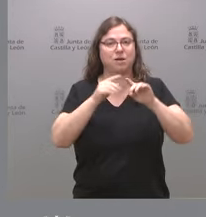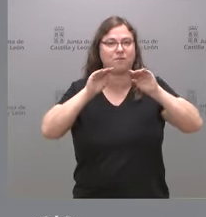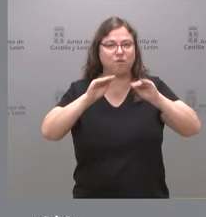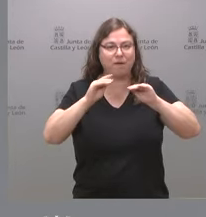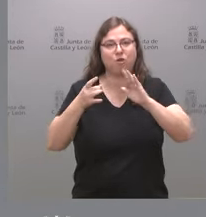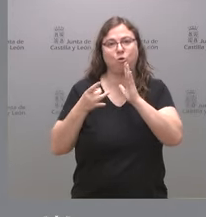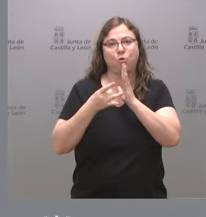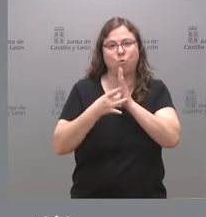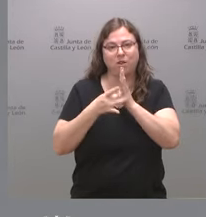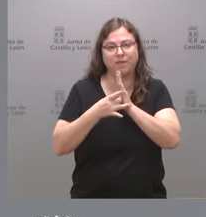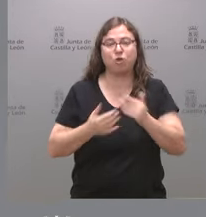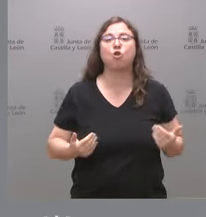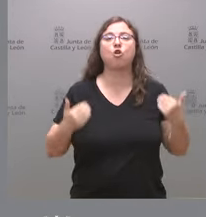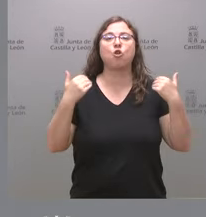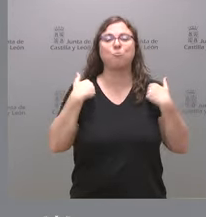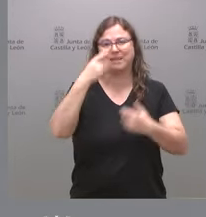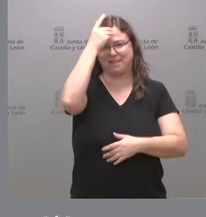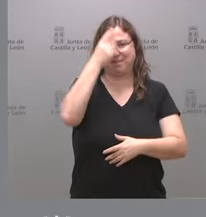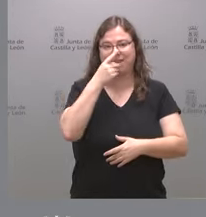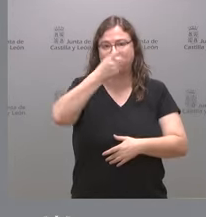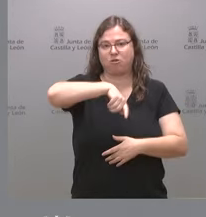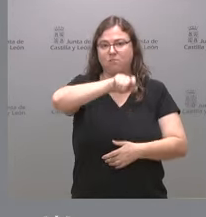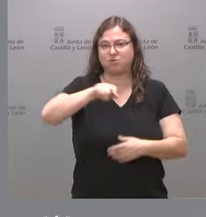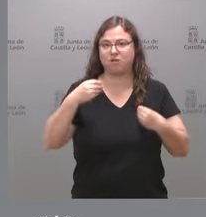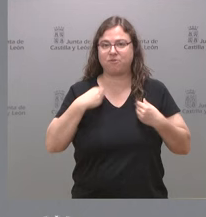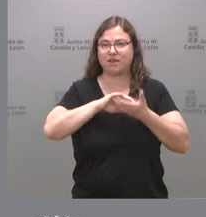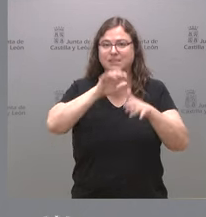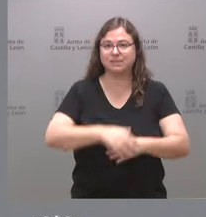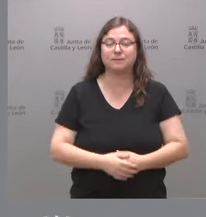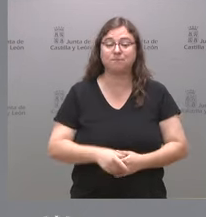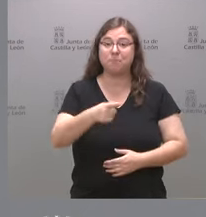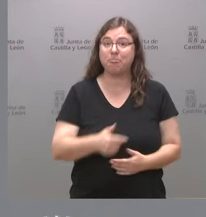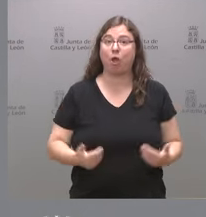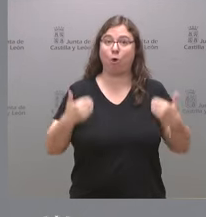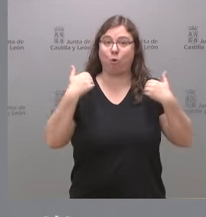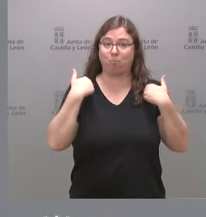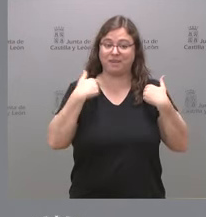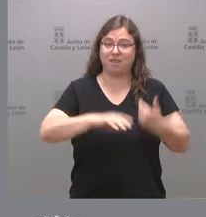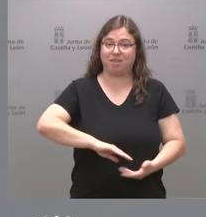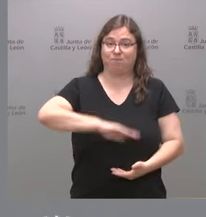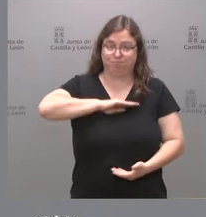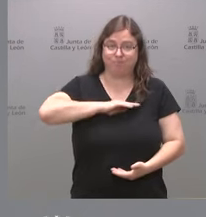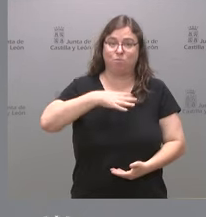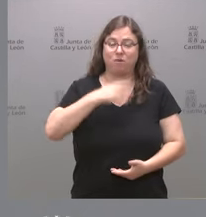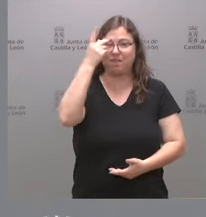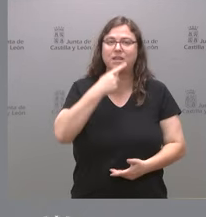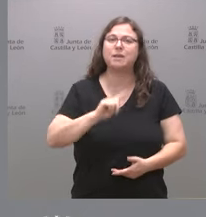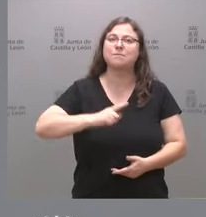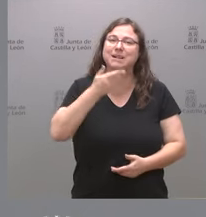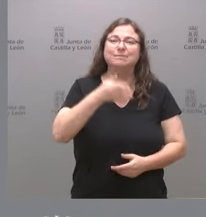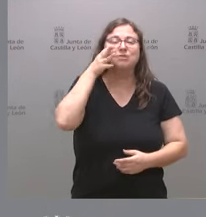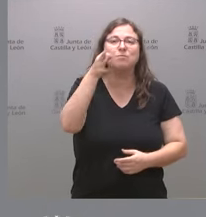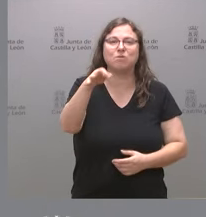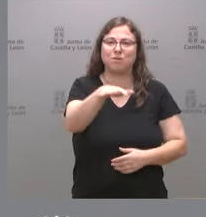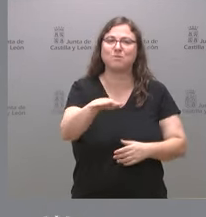cualificación, las competencias digitales del conjunto de los ciudadanos. Estas competencias digitales son más importantes en el mundo rural,